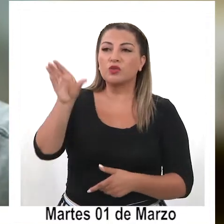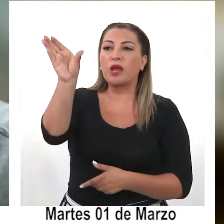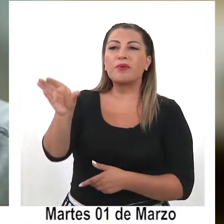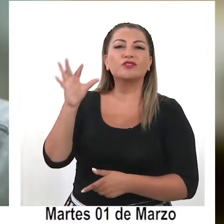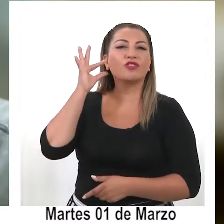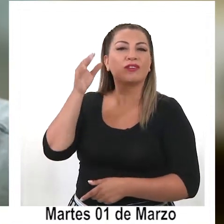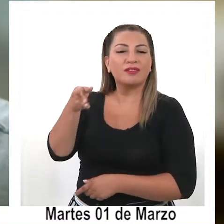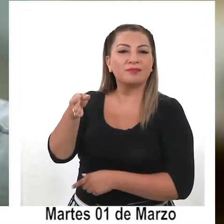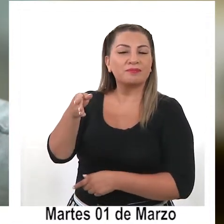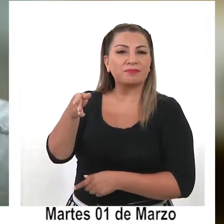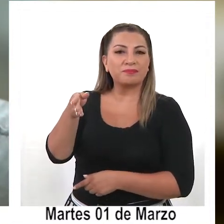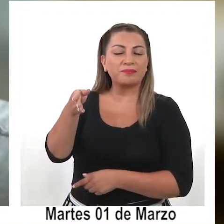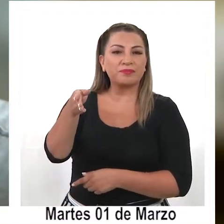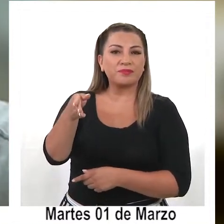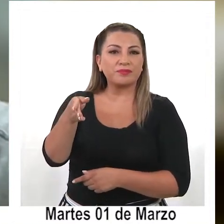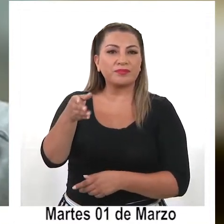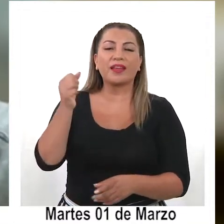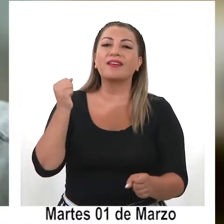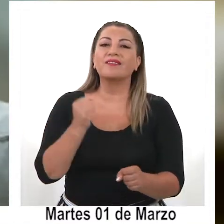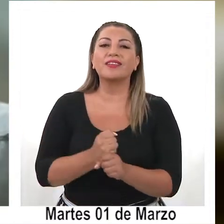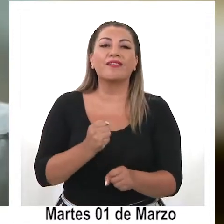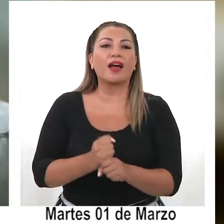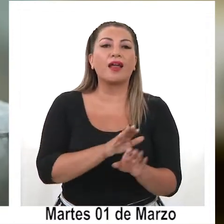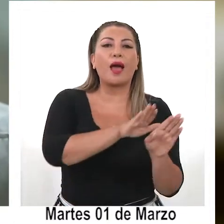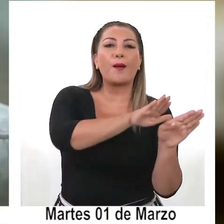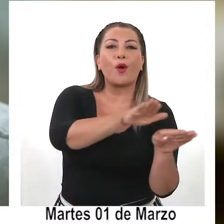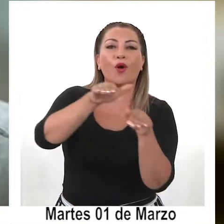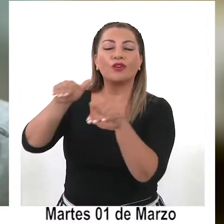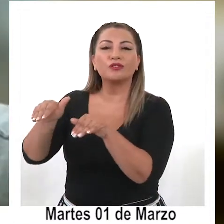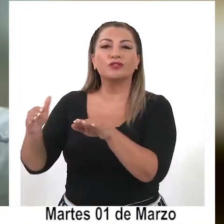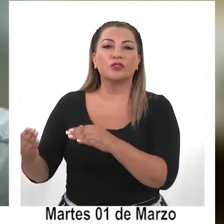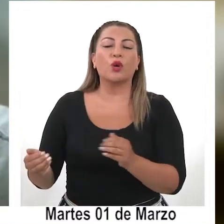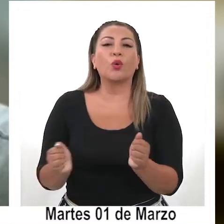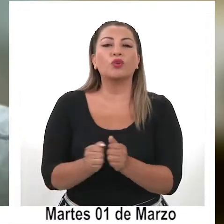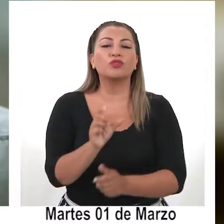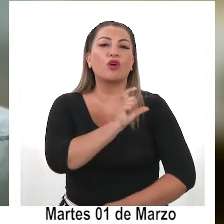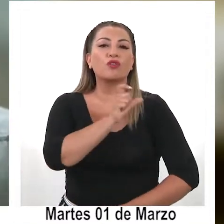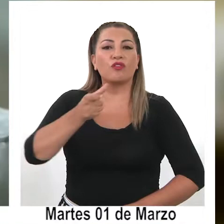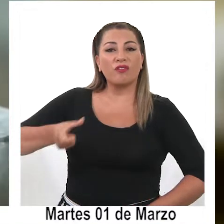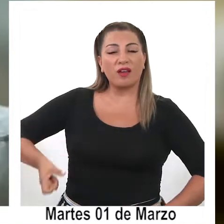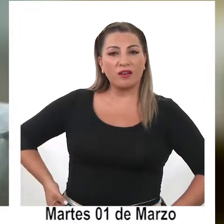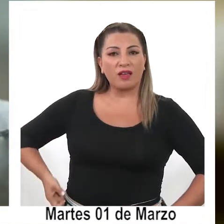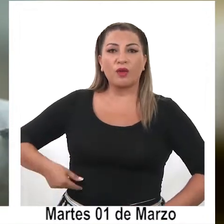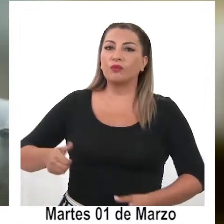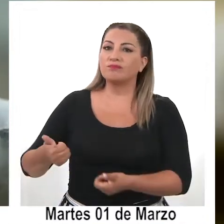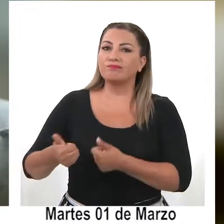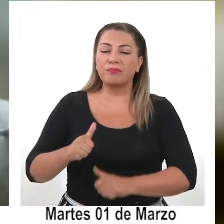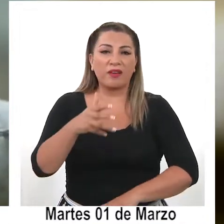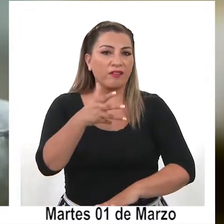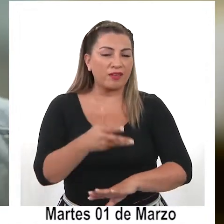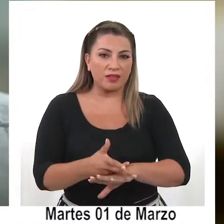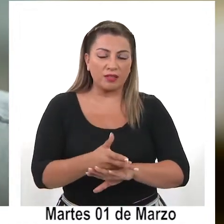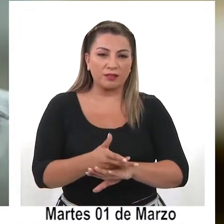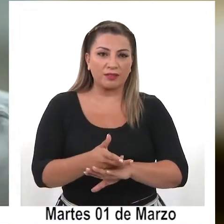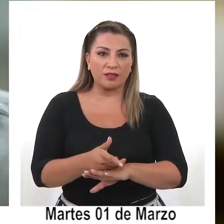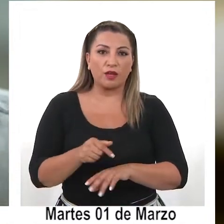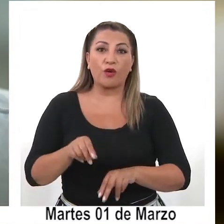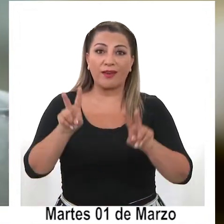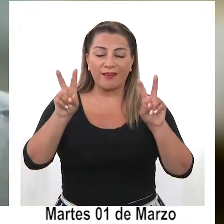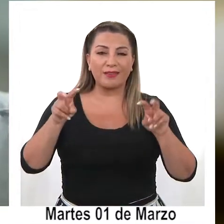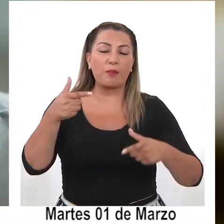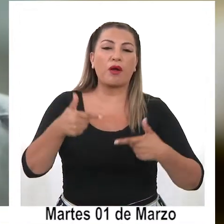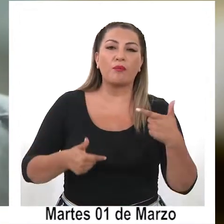persona que también va a trabajar colaborativamente con nuestro gobernador, que también es uno de los desafíos que tenemos hoy día en términos